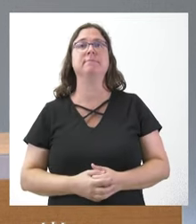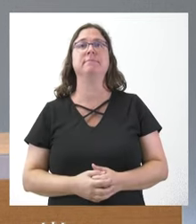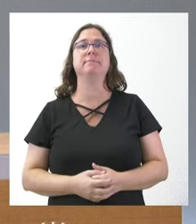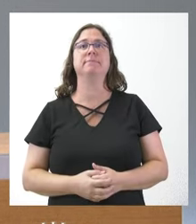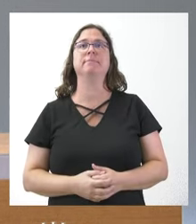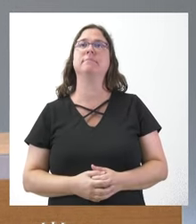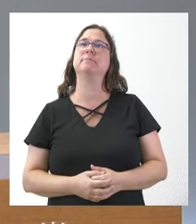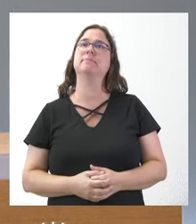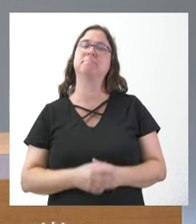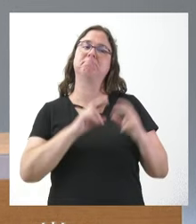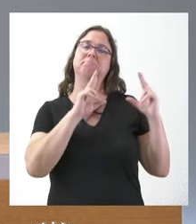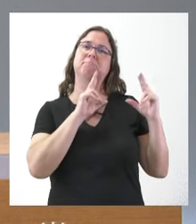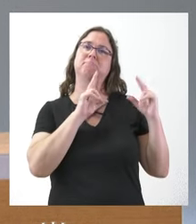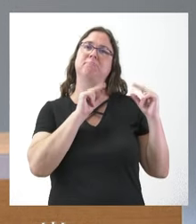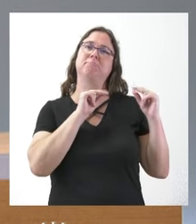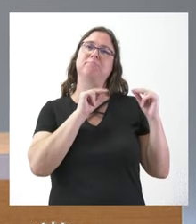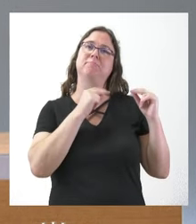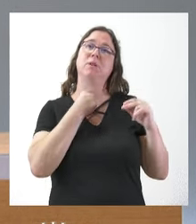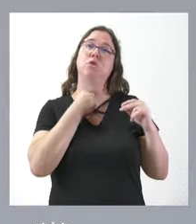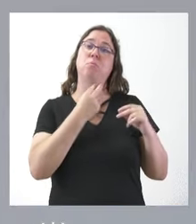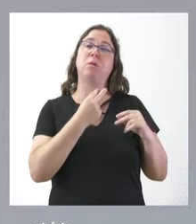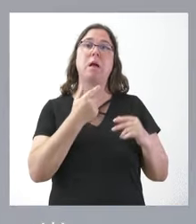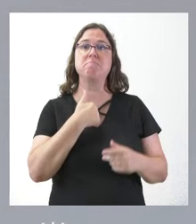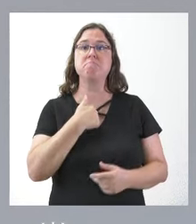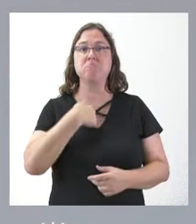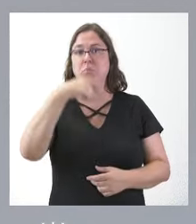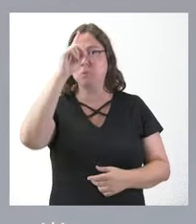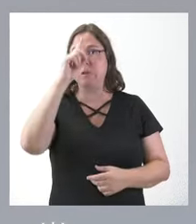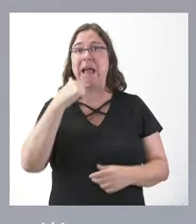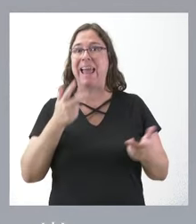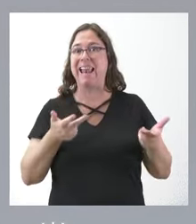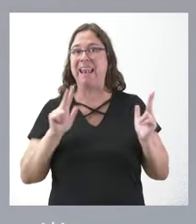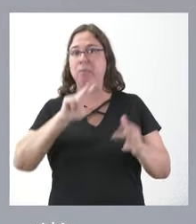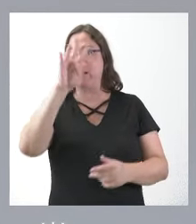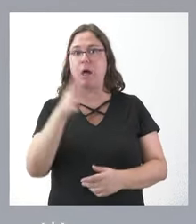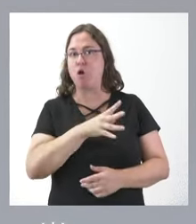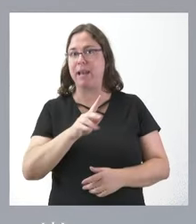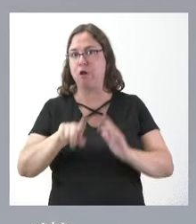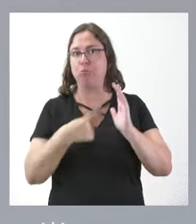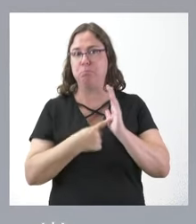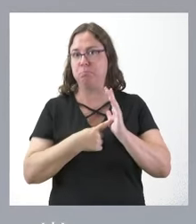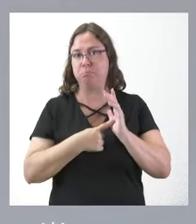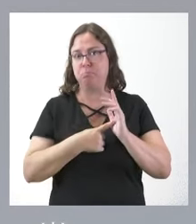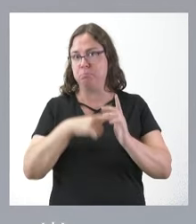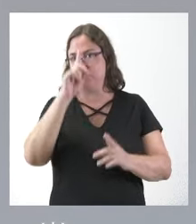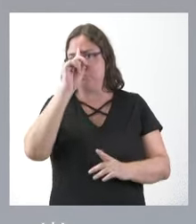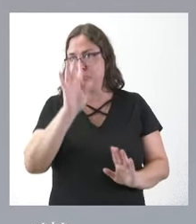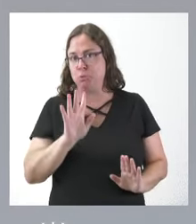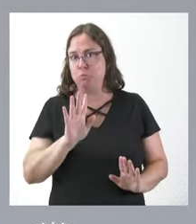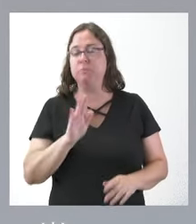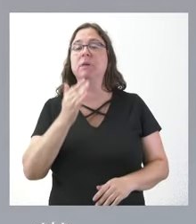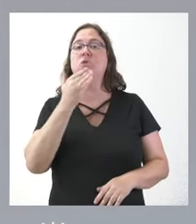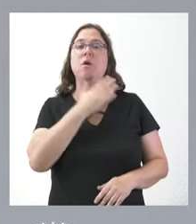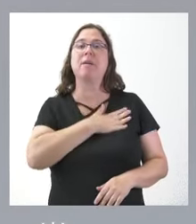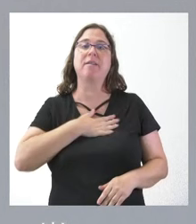No sé si el consejero portavoz tiene ese antecedente. A mí no me consta que haya libertad horaria total. Yo quería sobre todo manifestar el